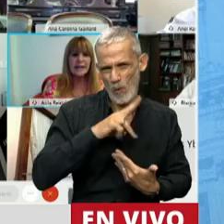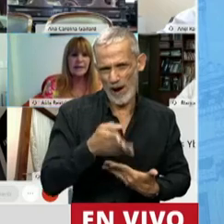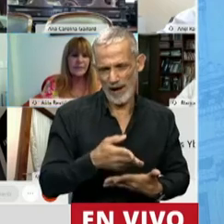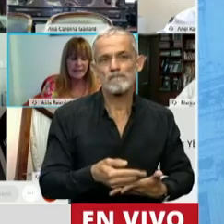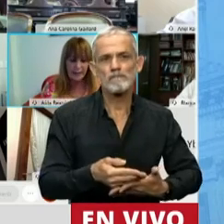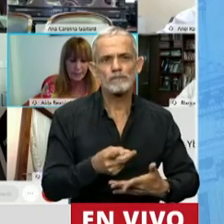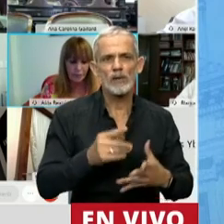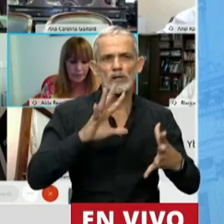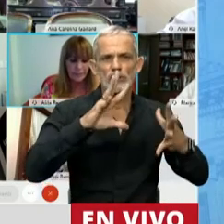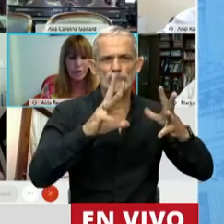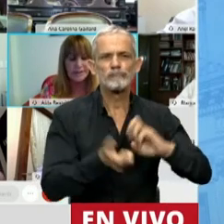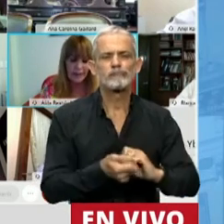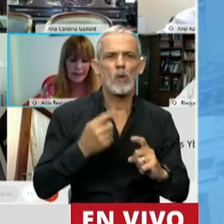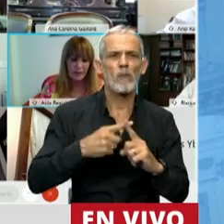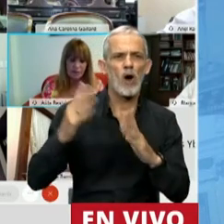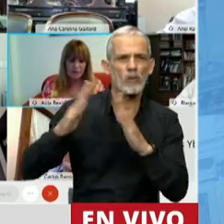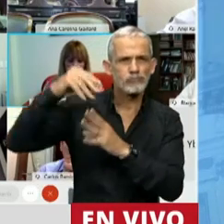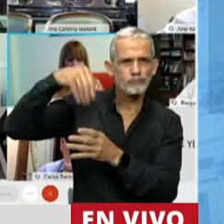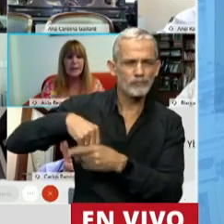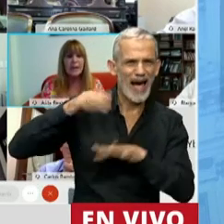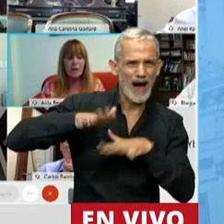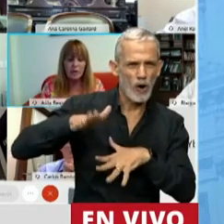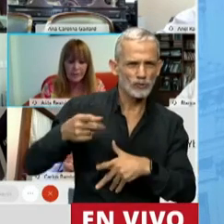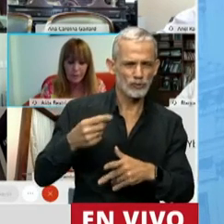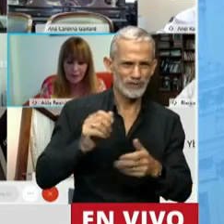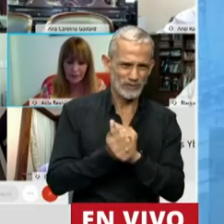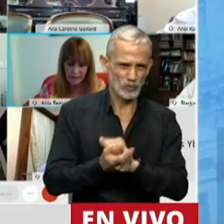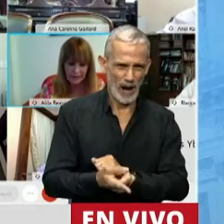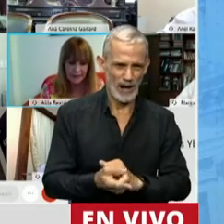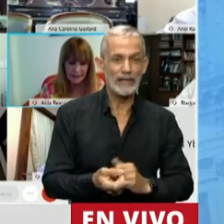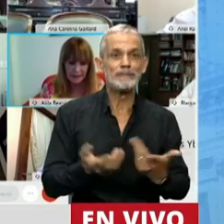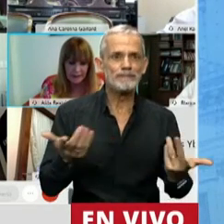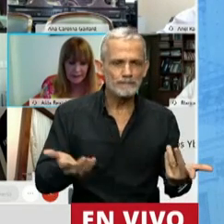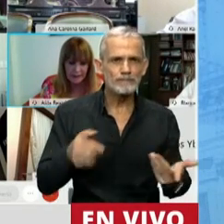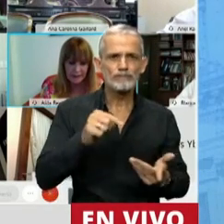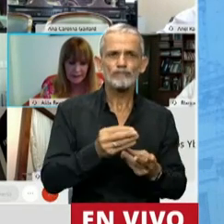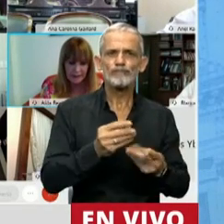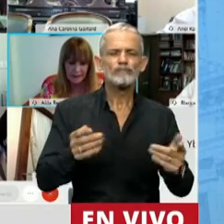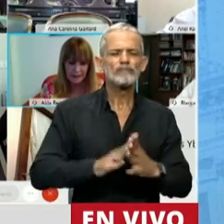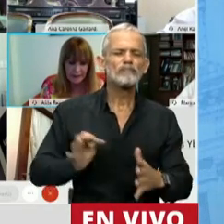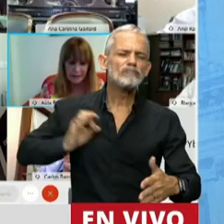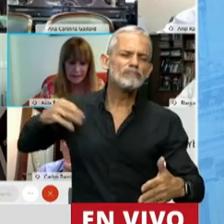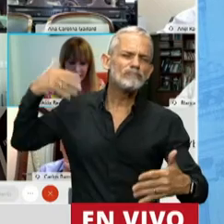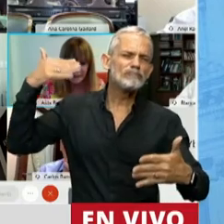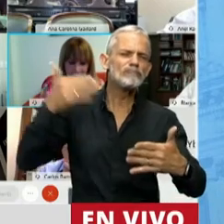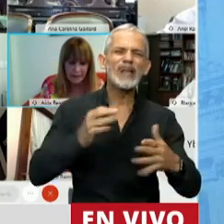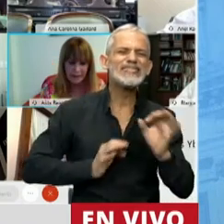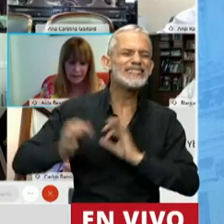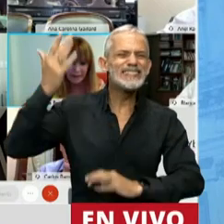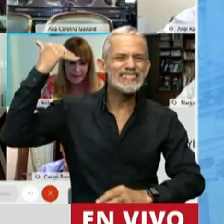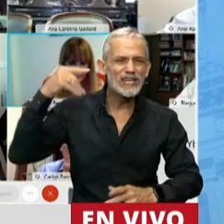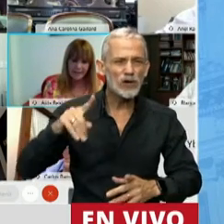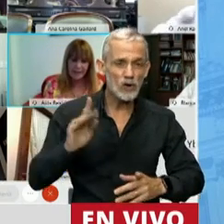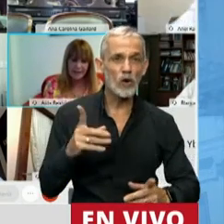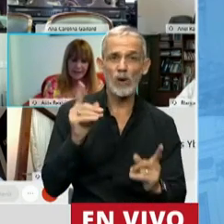está afectada por violencia o acoso sexual. Lo que pone fin a siglos de consideración es los